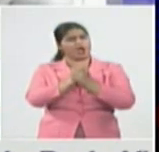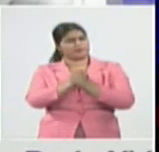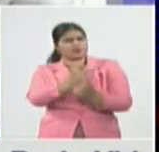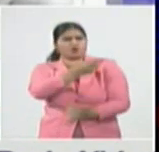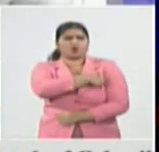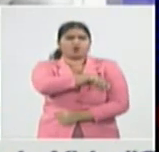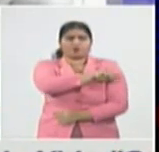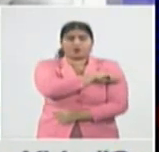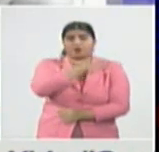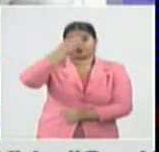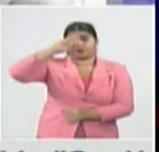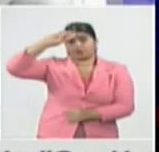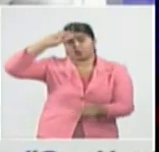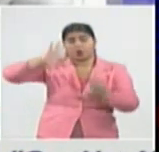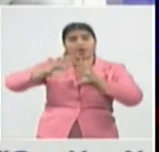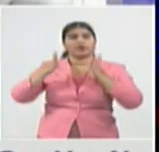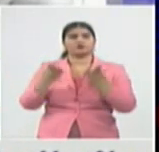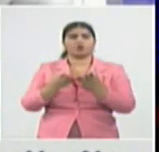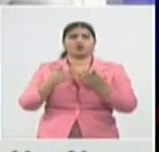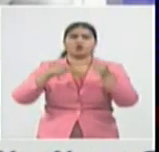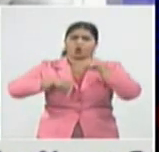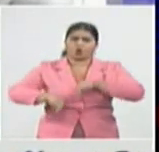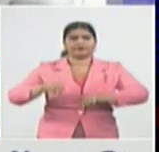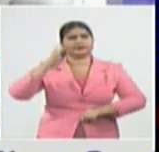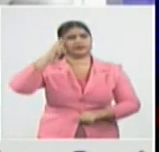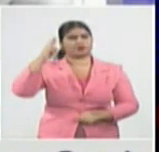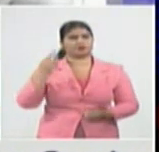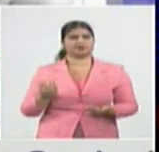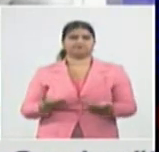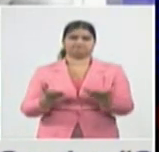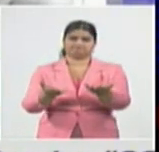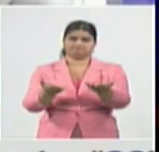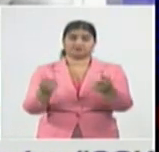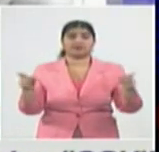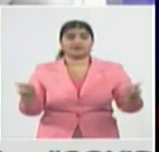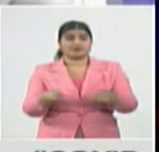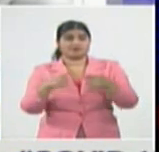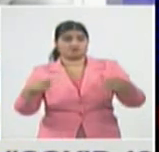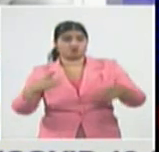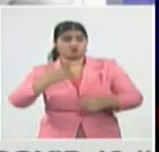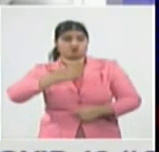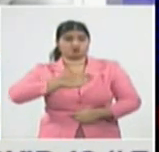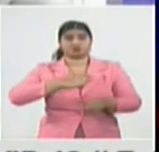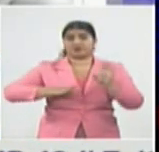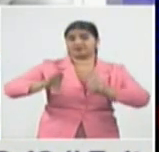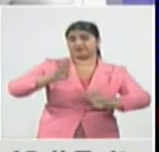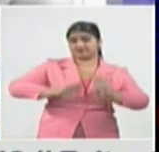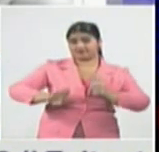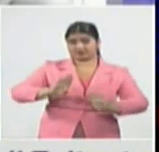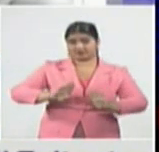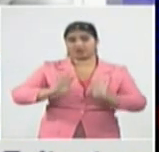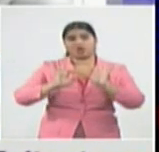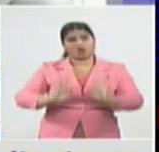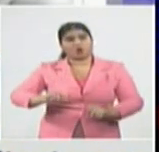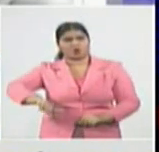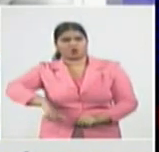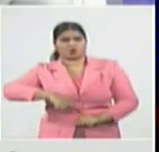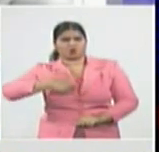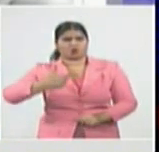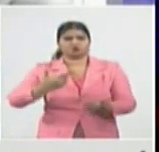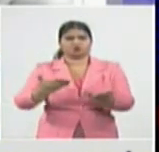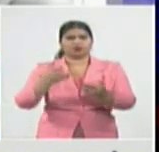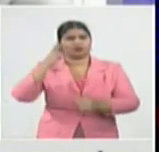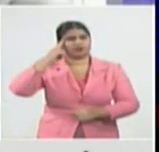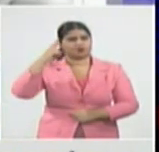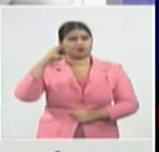queridos su música y su defensa total al son quedarán para siempre hoy la cultura cubana está de